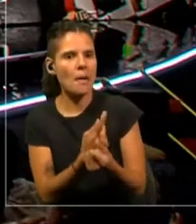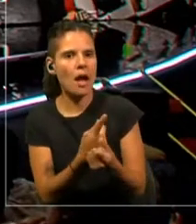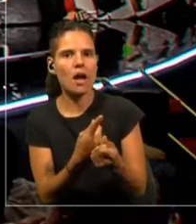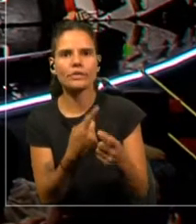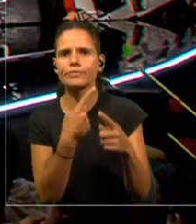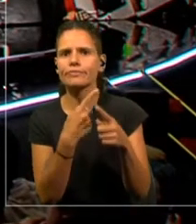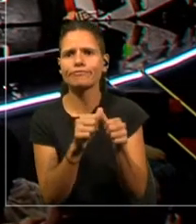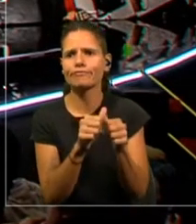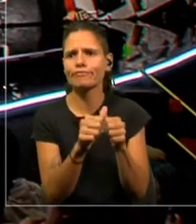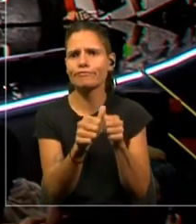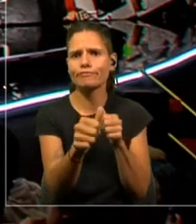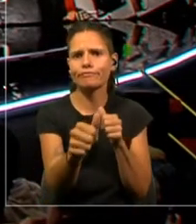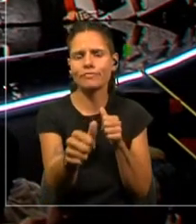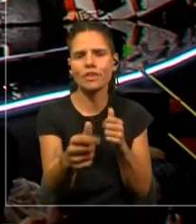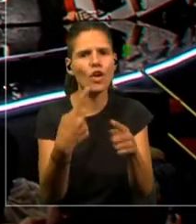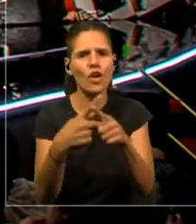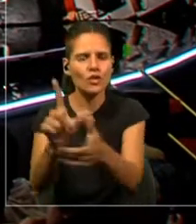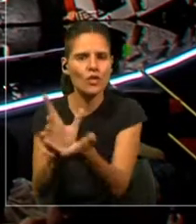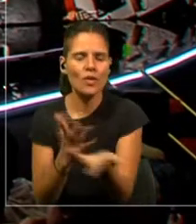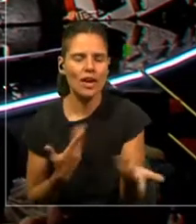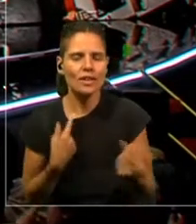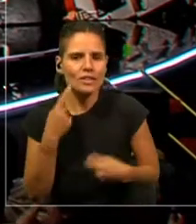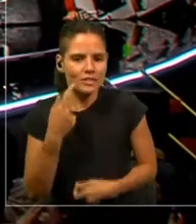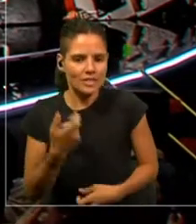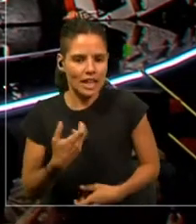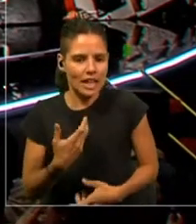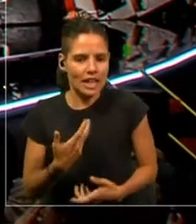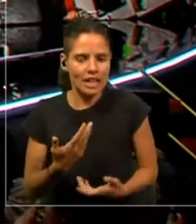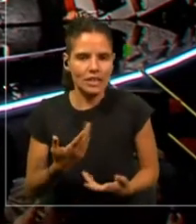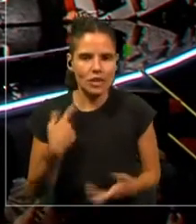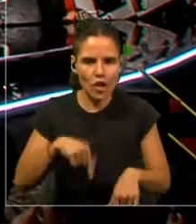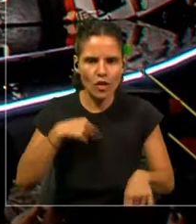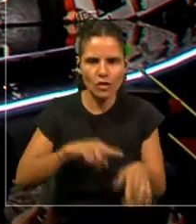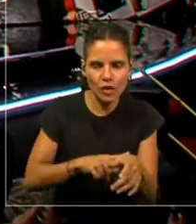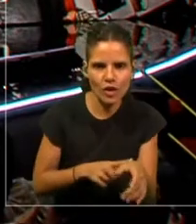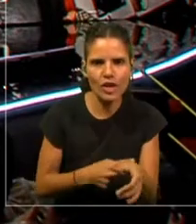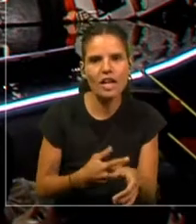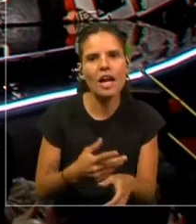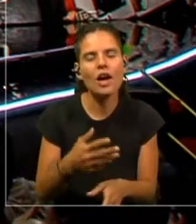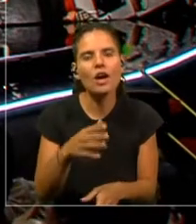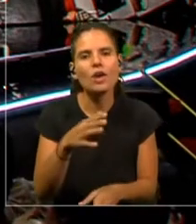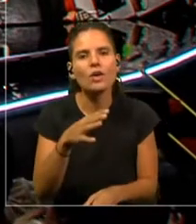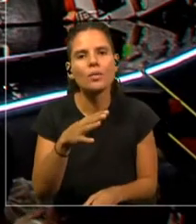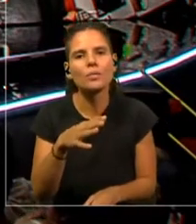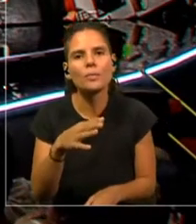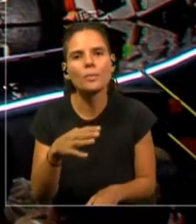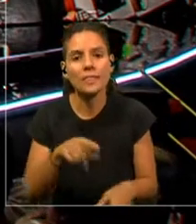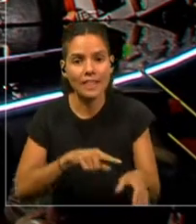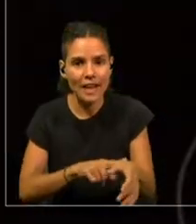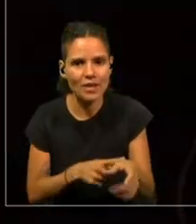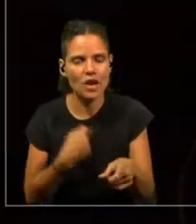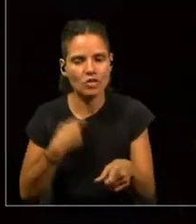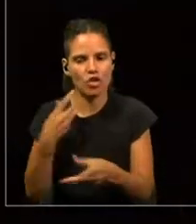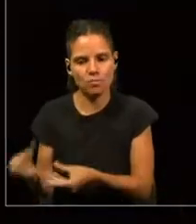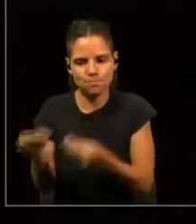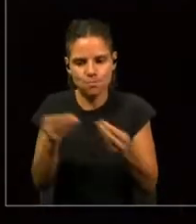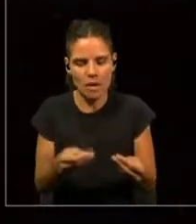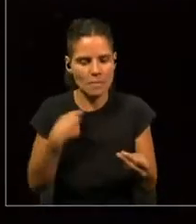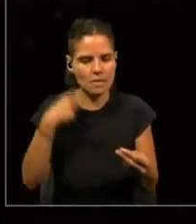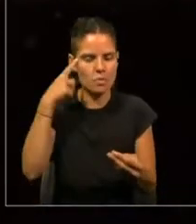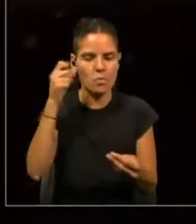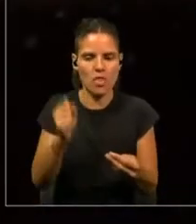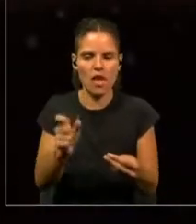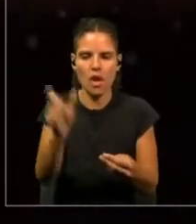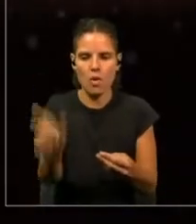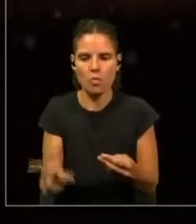Entonces a lo mejor la tecnología que usamos, a lo mejor que pensábamos que podía reemplazar a